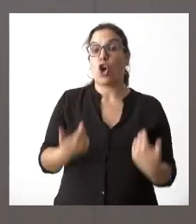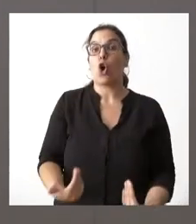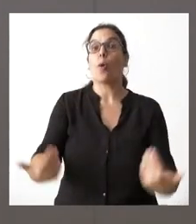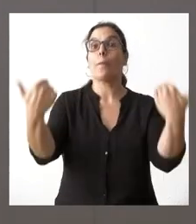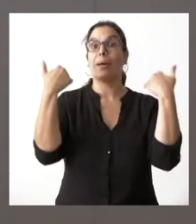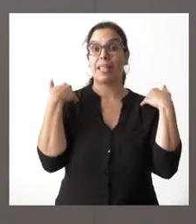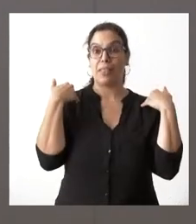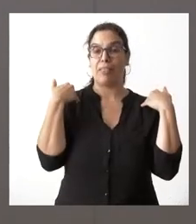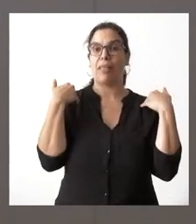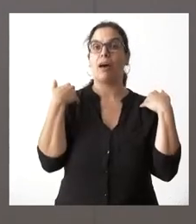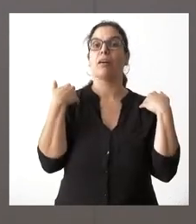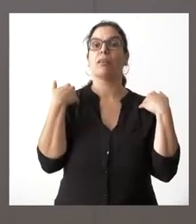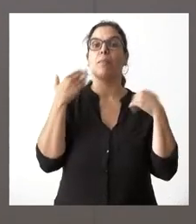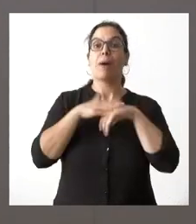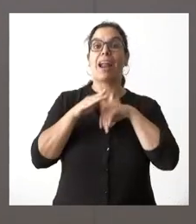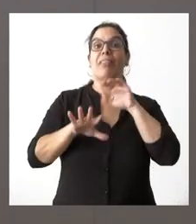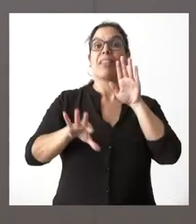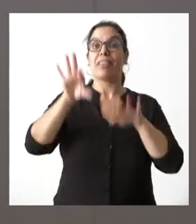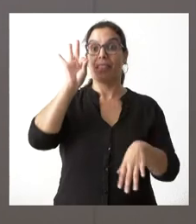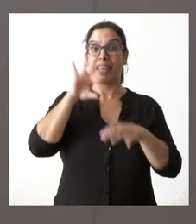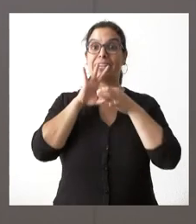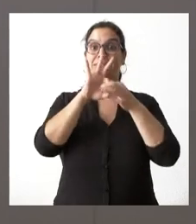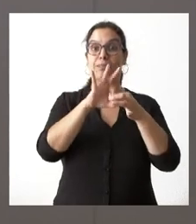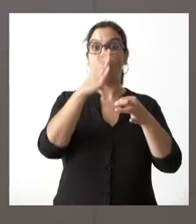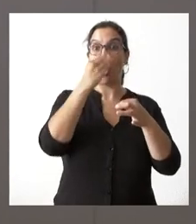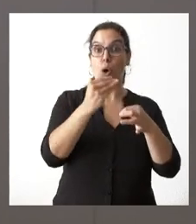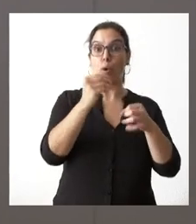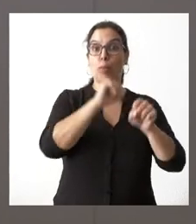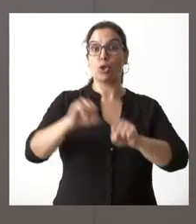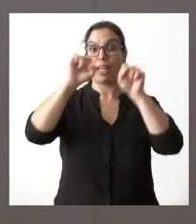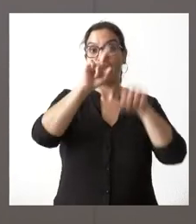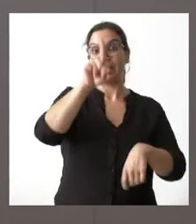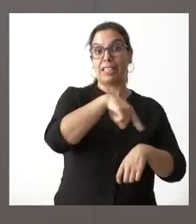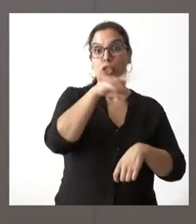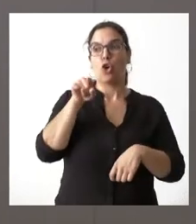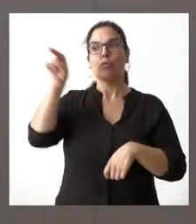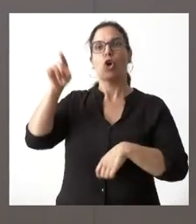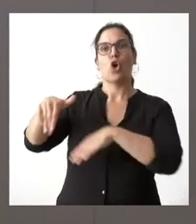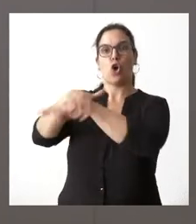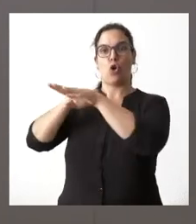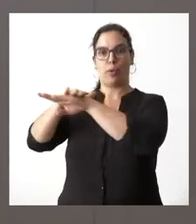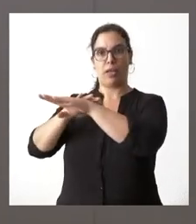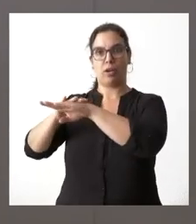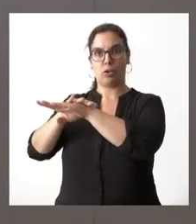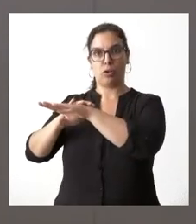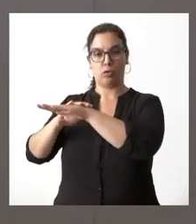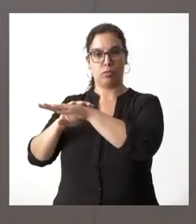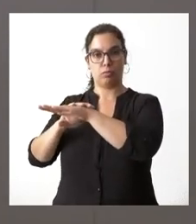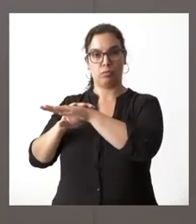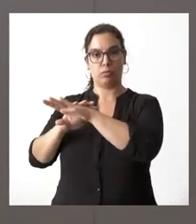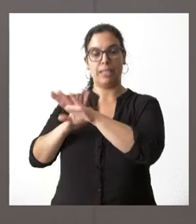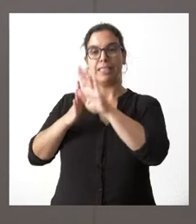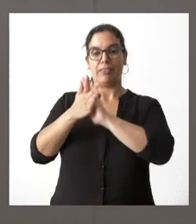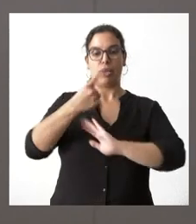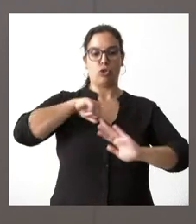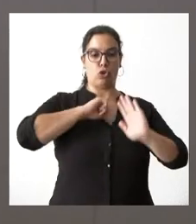competente para regular el ESPRE y tiene capacidad para ello es el gobierno no hemos sido nosotros quienes presentáramos un recurso nosotros hemos aprobado una ley y luego